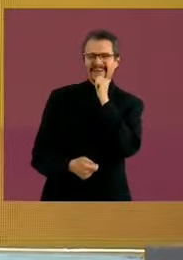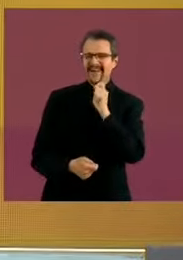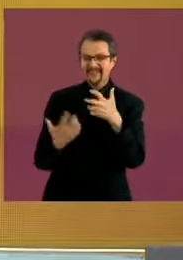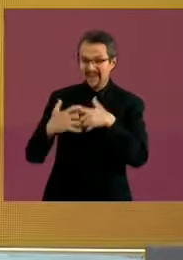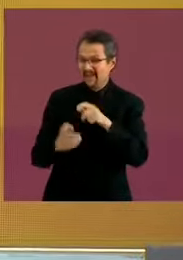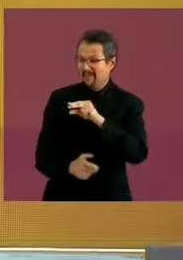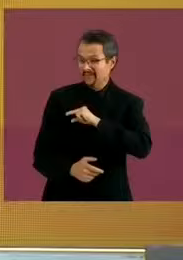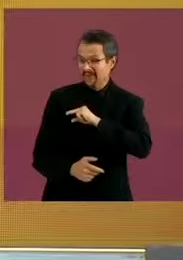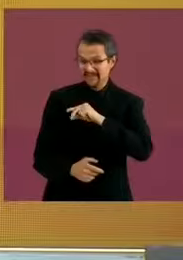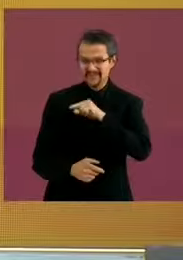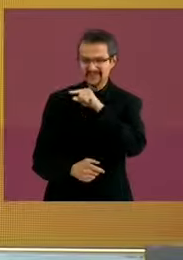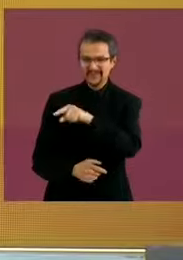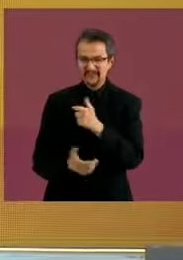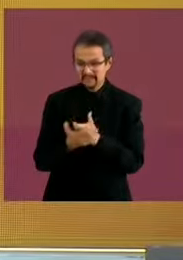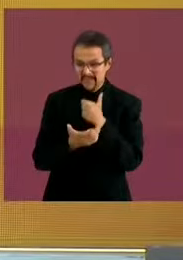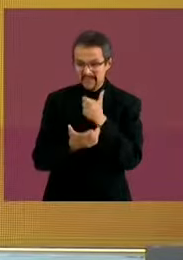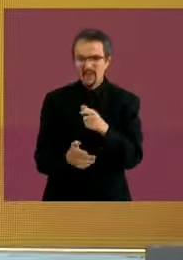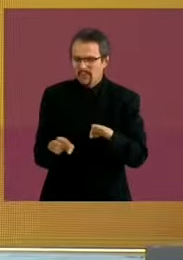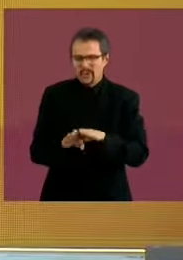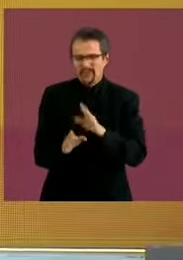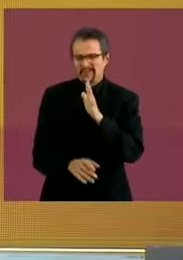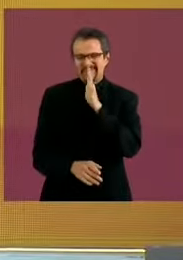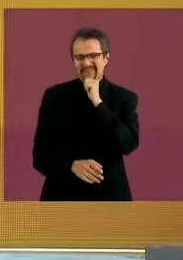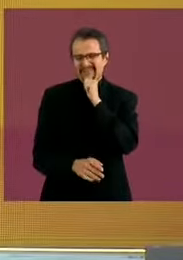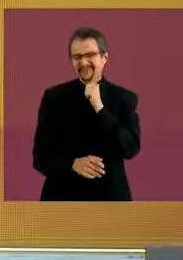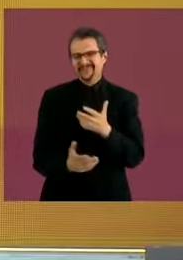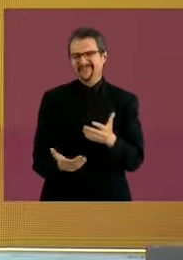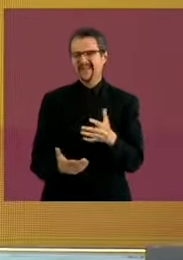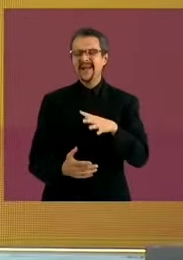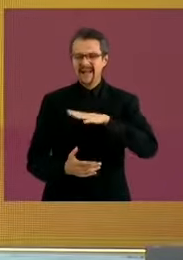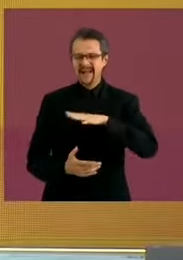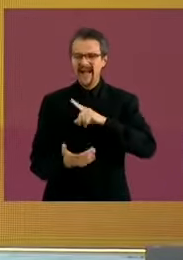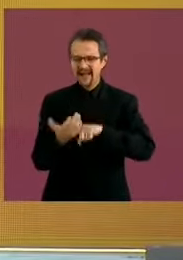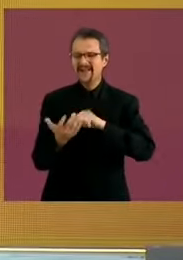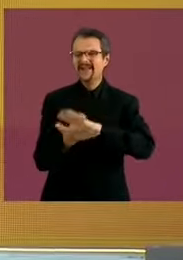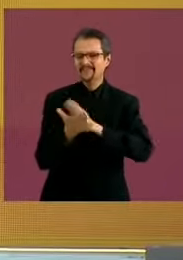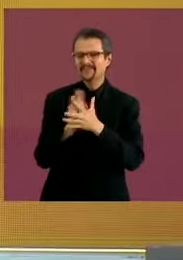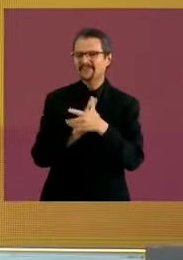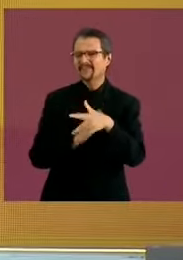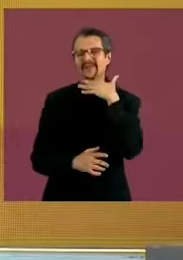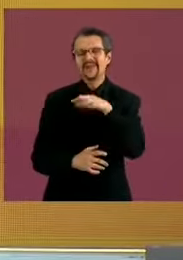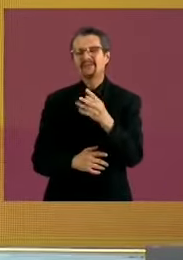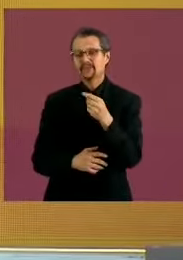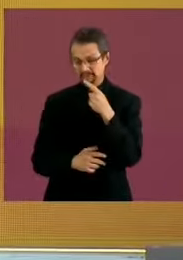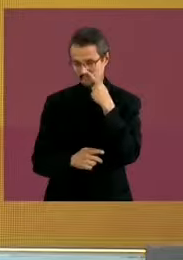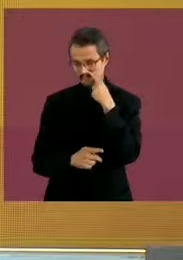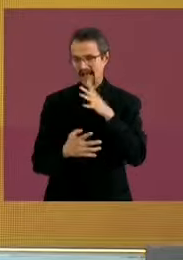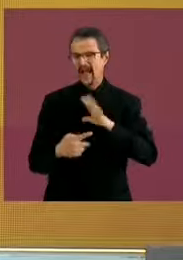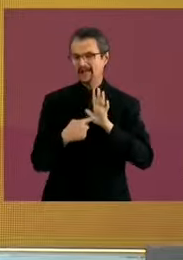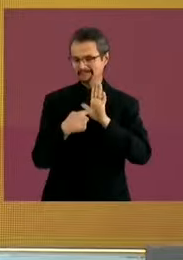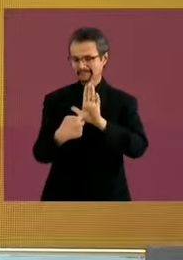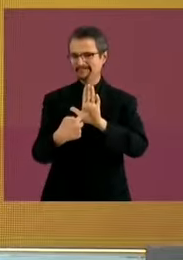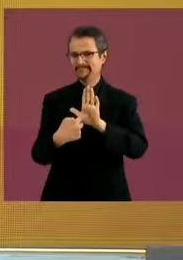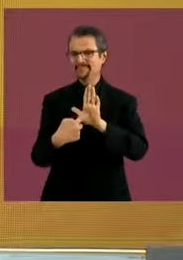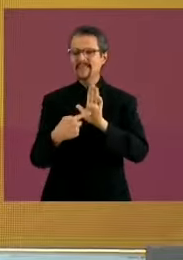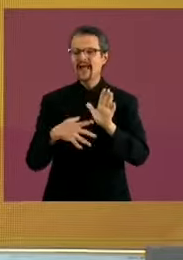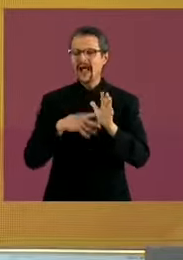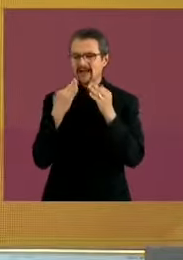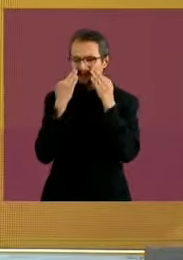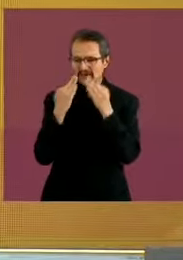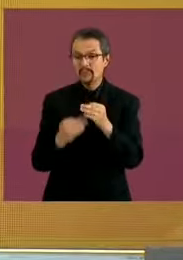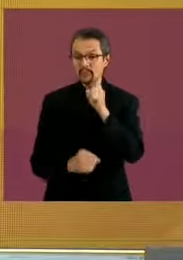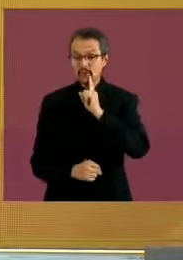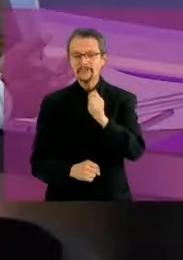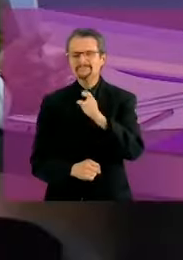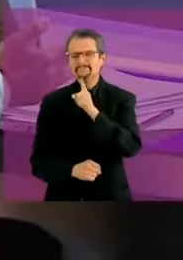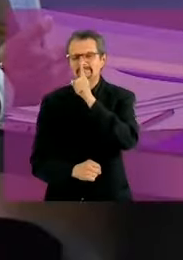lo dijimos, eso genera enorme corrupción. Aquí hay un caso de mentira de la candidata, en donde muestra que iba a donar